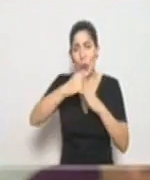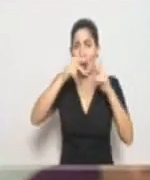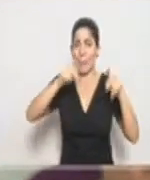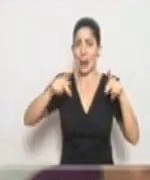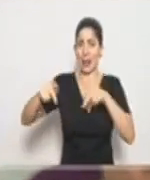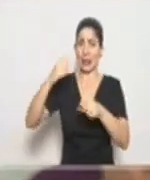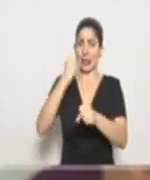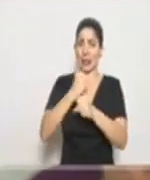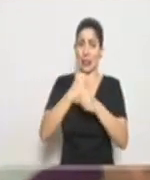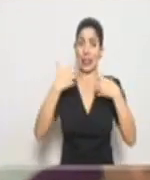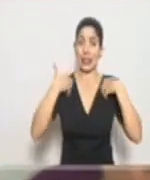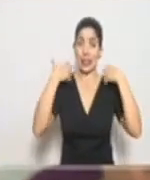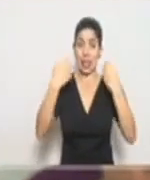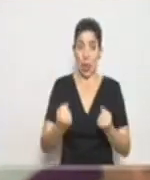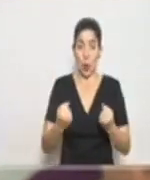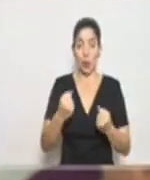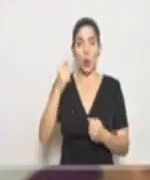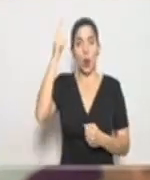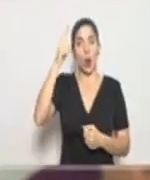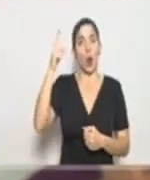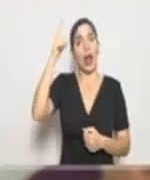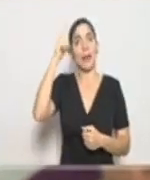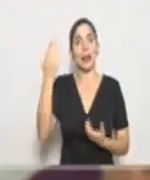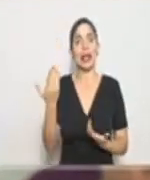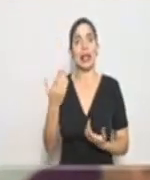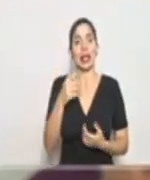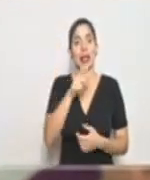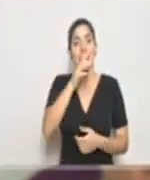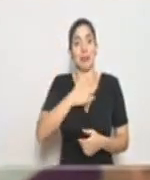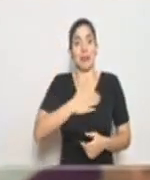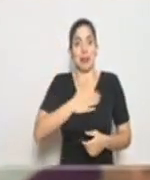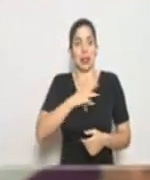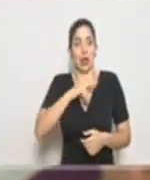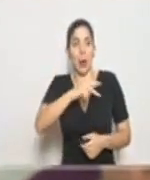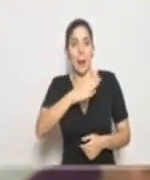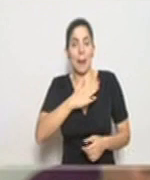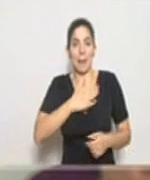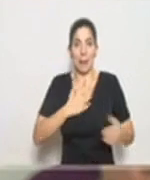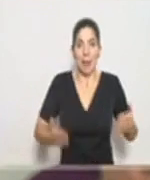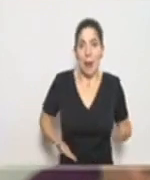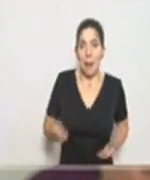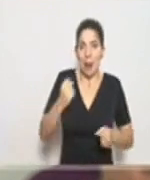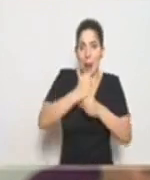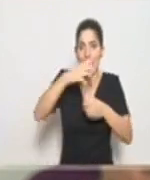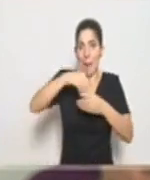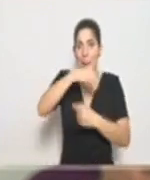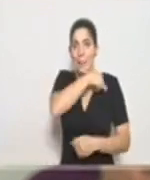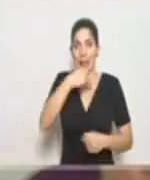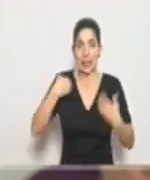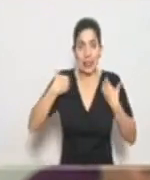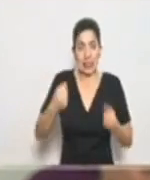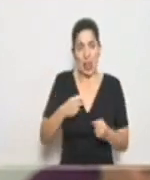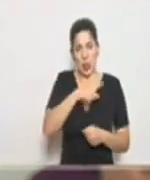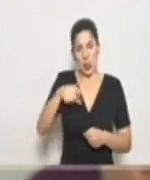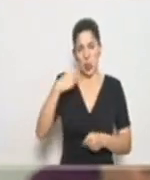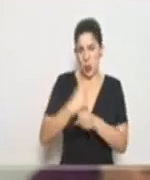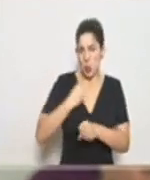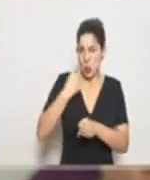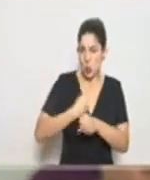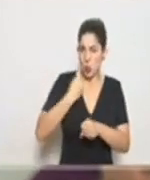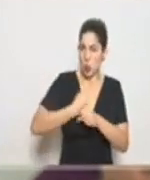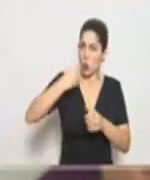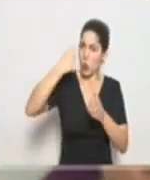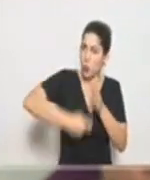de salud, que obviamente están mis funcionarios, mis compañeros del Ministerio de Salud, trabajando arduamente